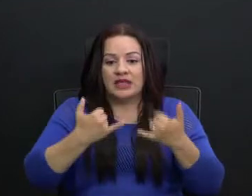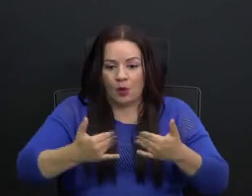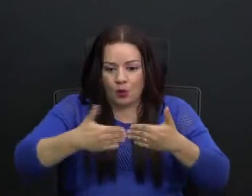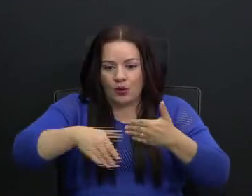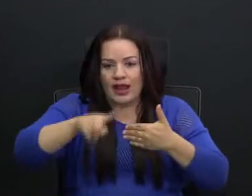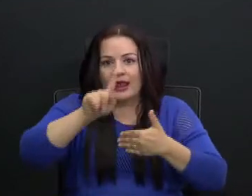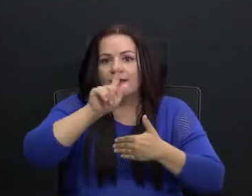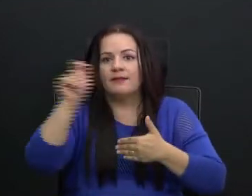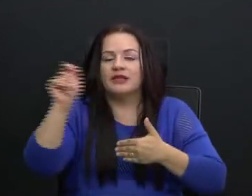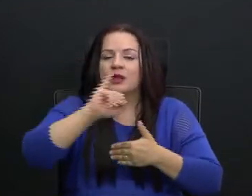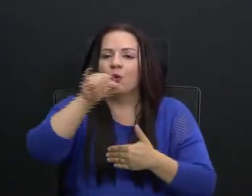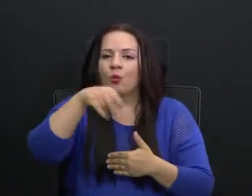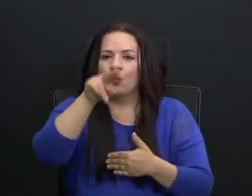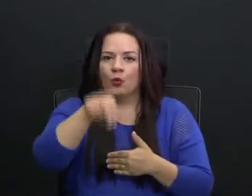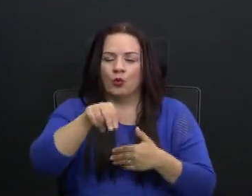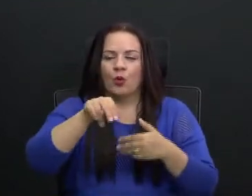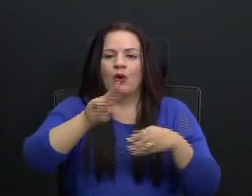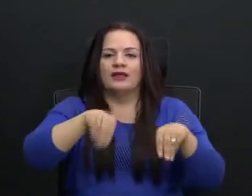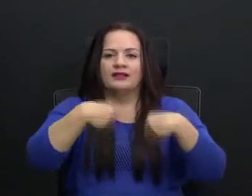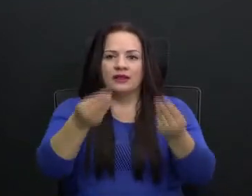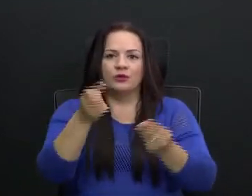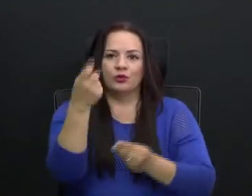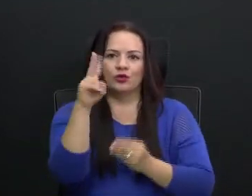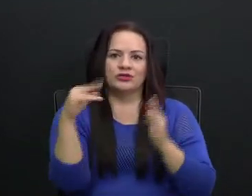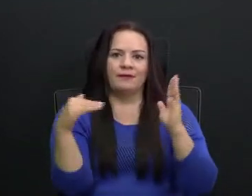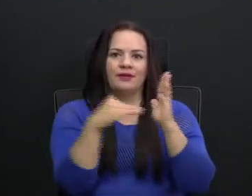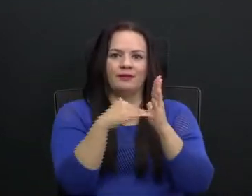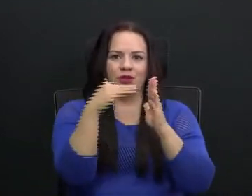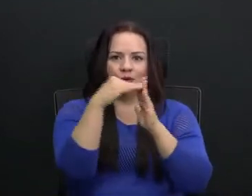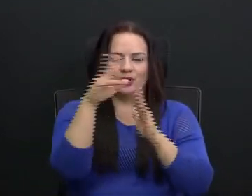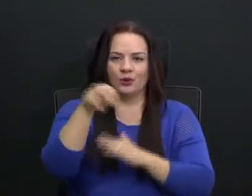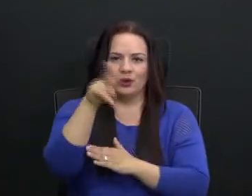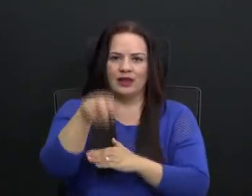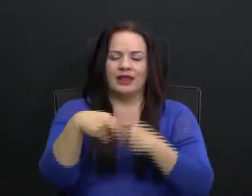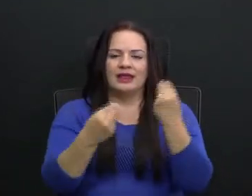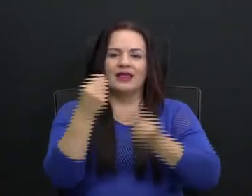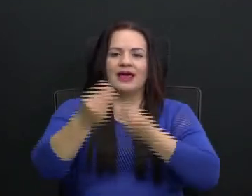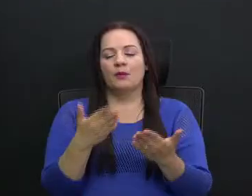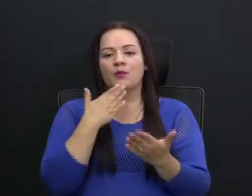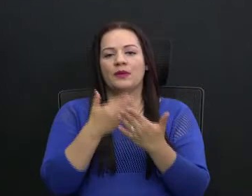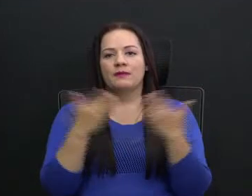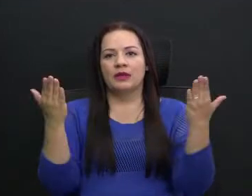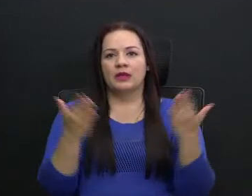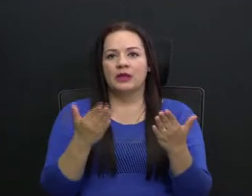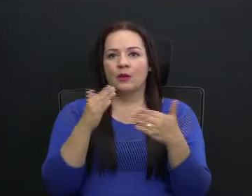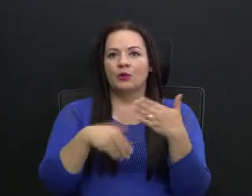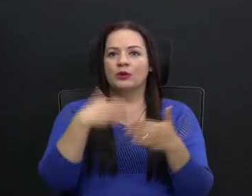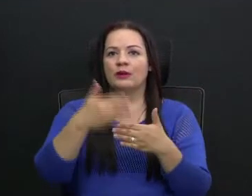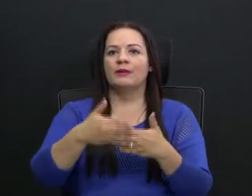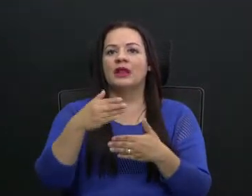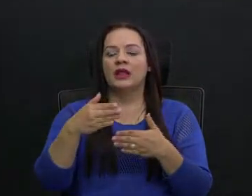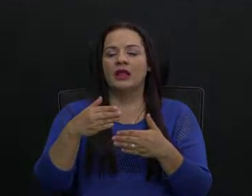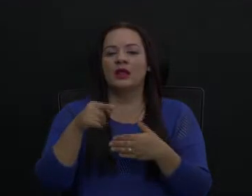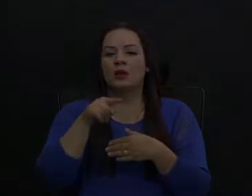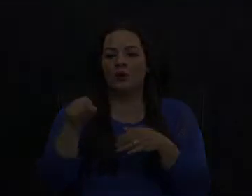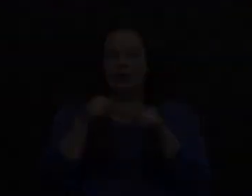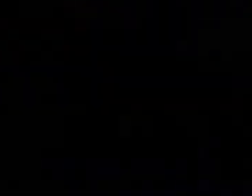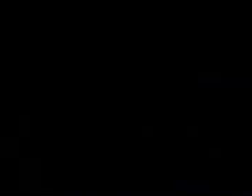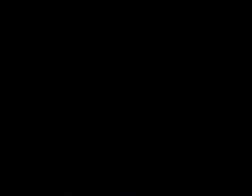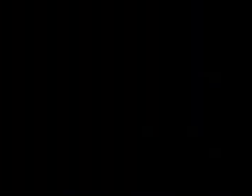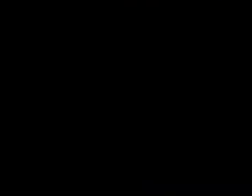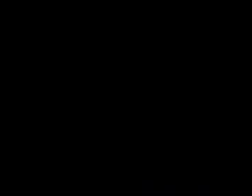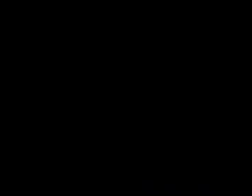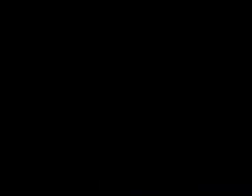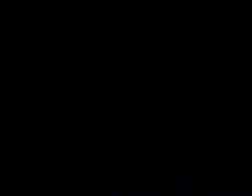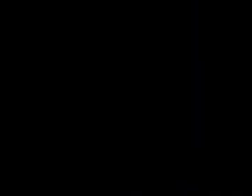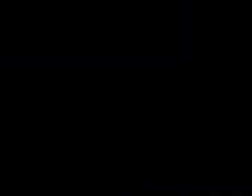del déficit del próximo año, pero no cambiaría la decisión. Esta comisión continuará con este y otros análisis.